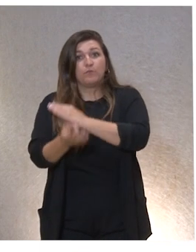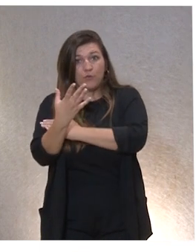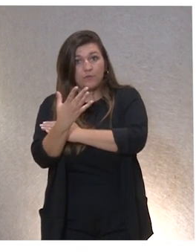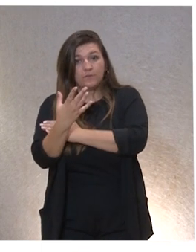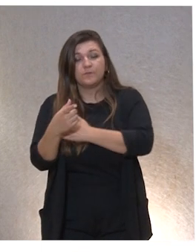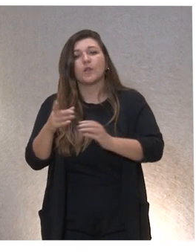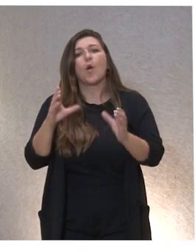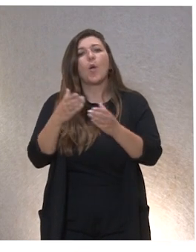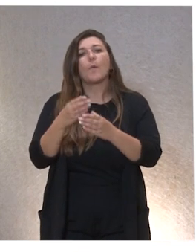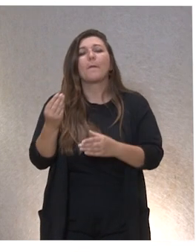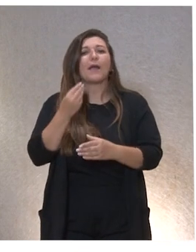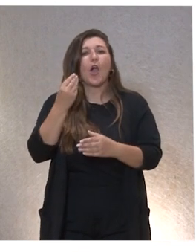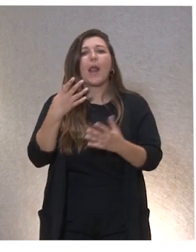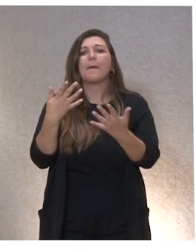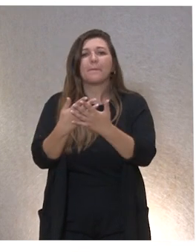grupo de mejora mixto,